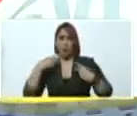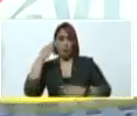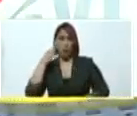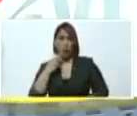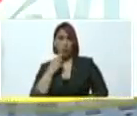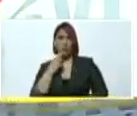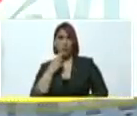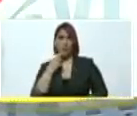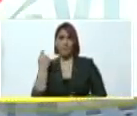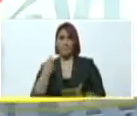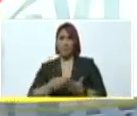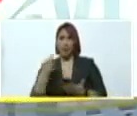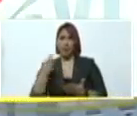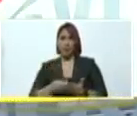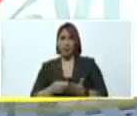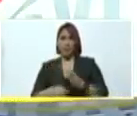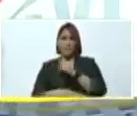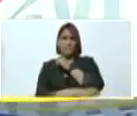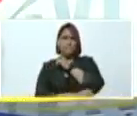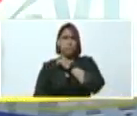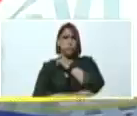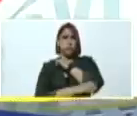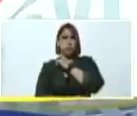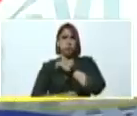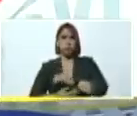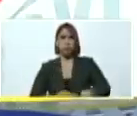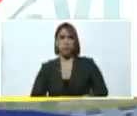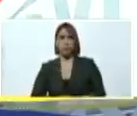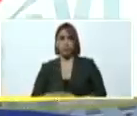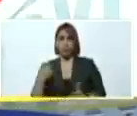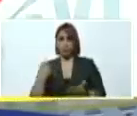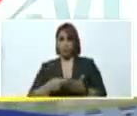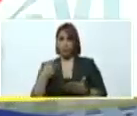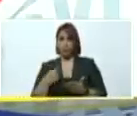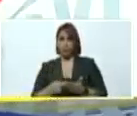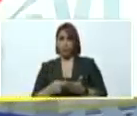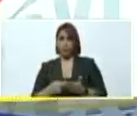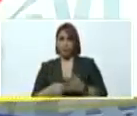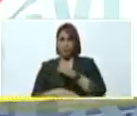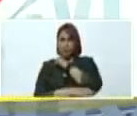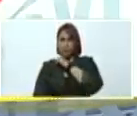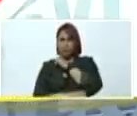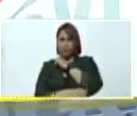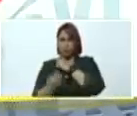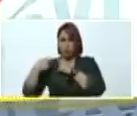financiar corruptelas, para financiar vagatelas,